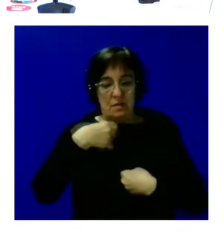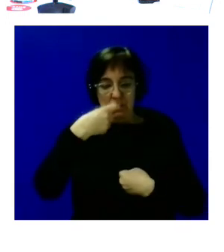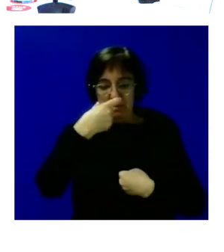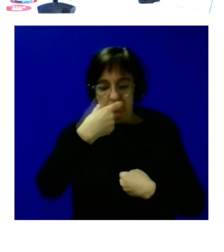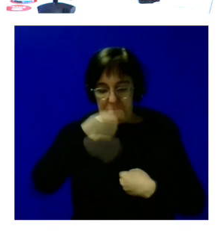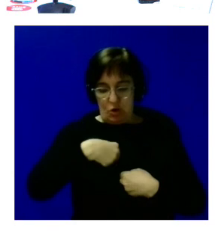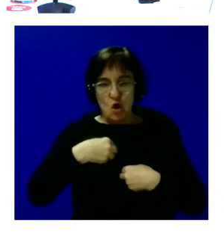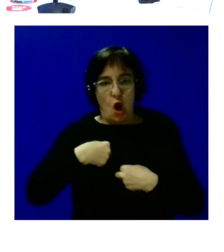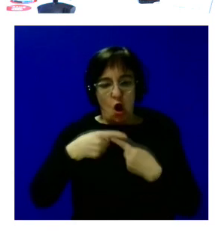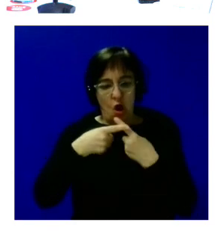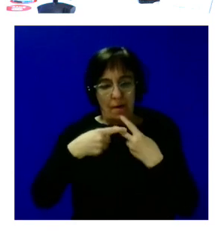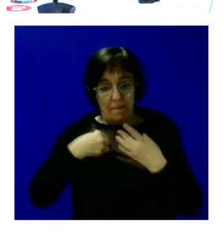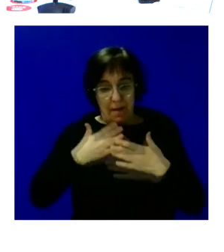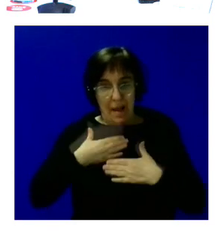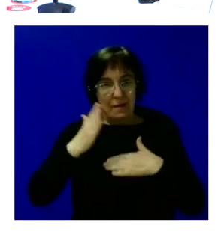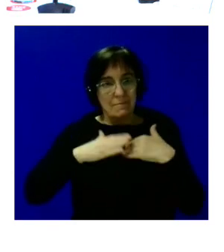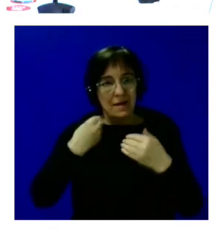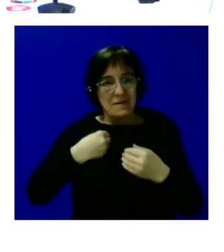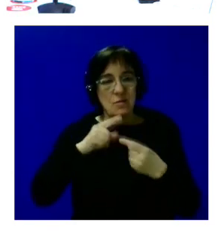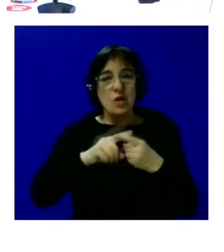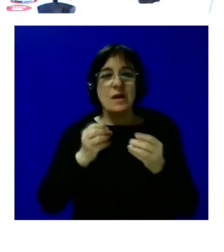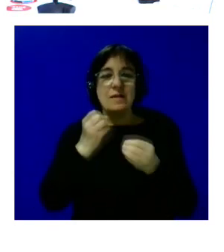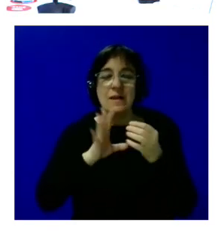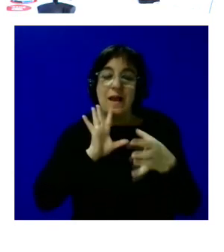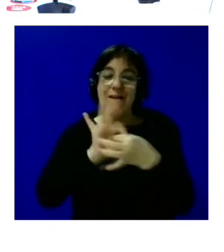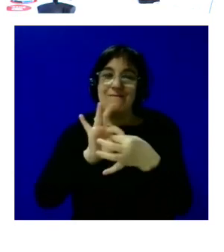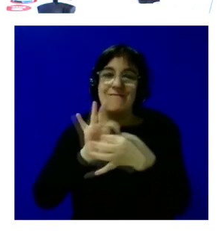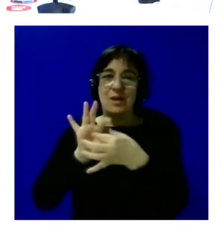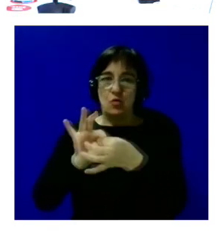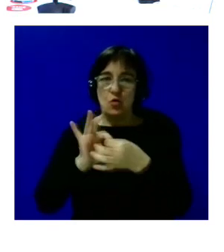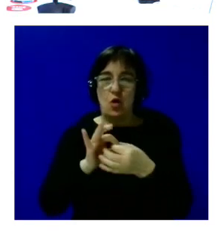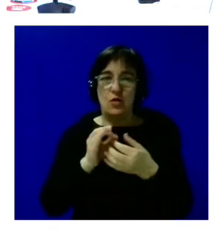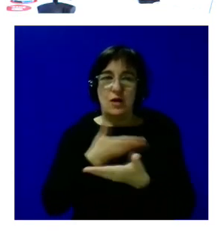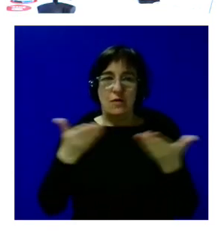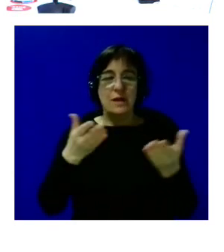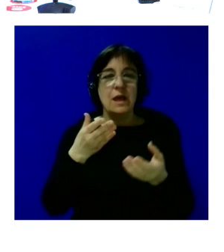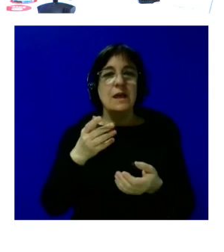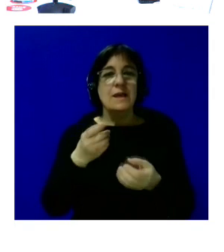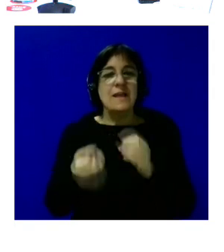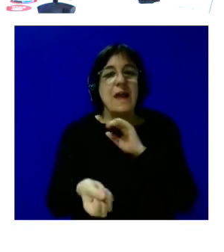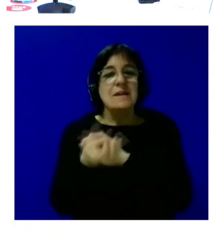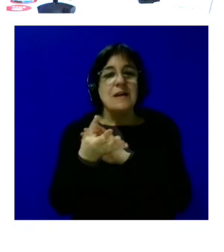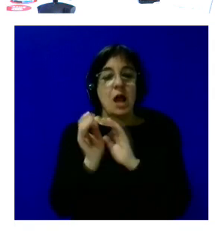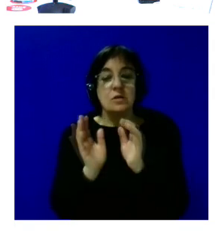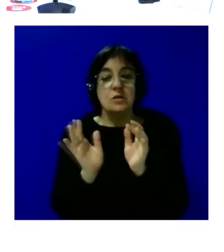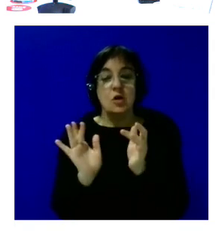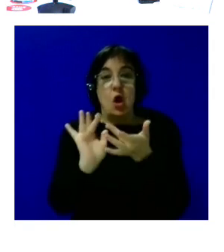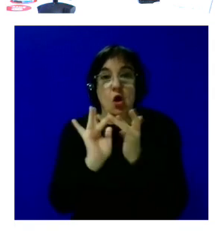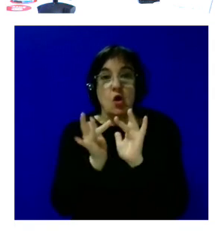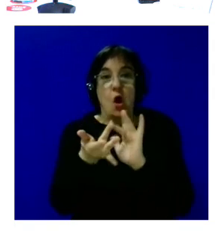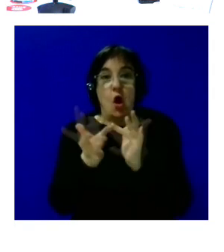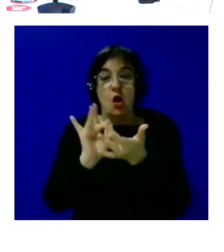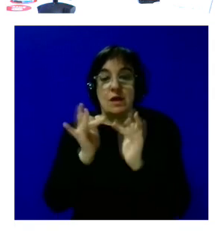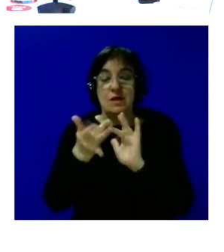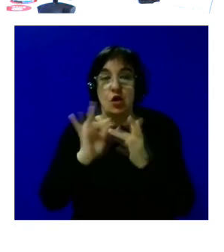de sí mismo y por otra parte estás generando como esos vínculos de confianza y estás generando como esas conexiones que en un